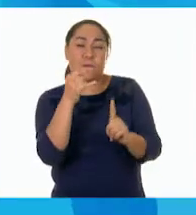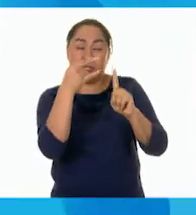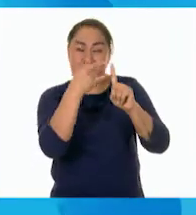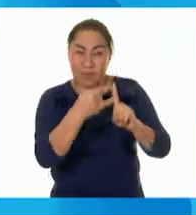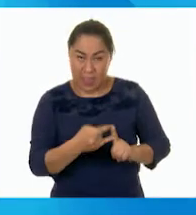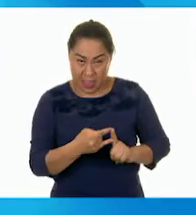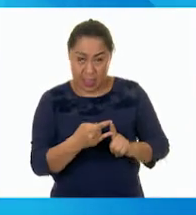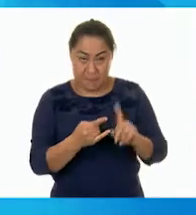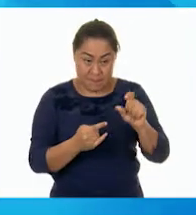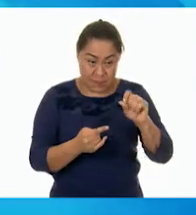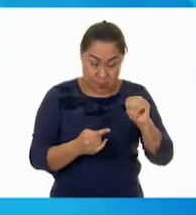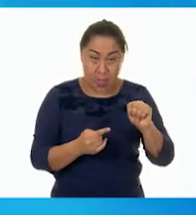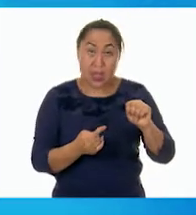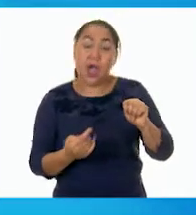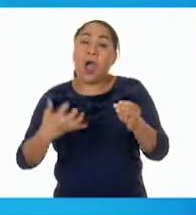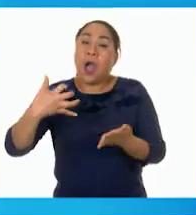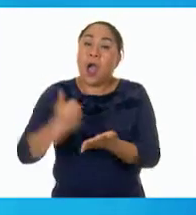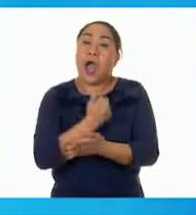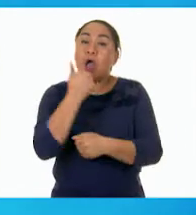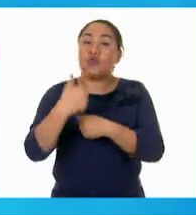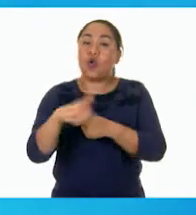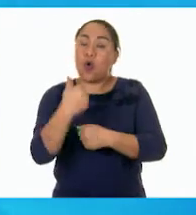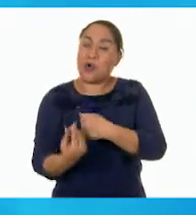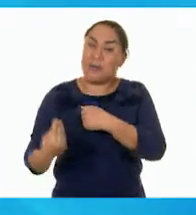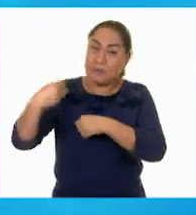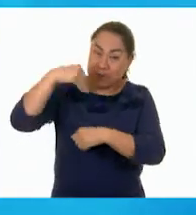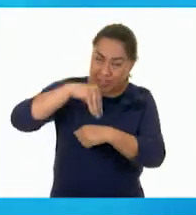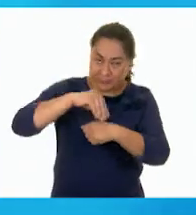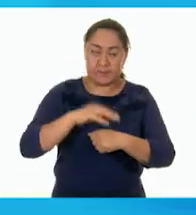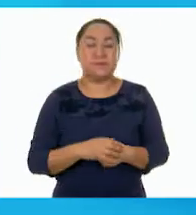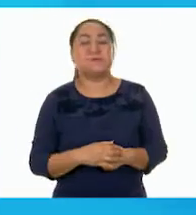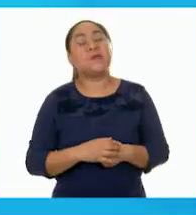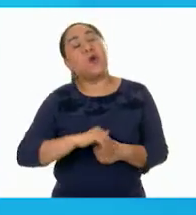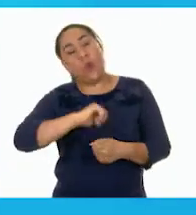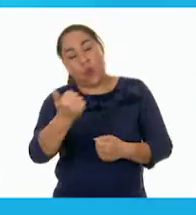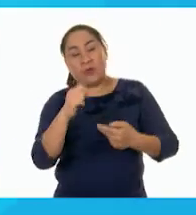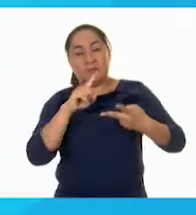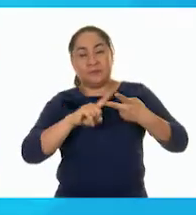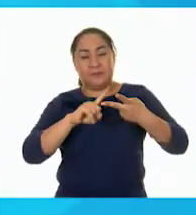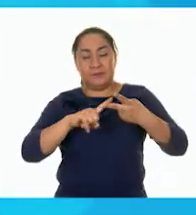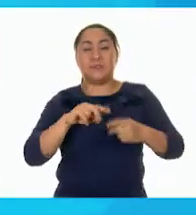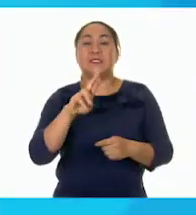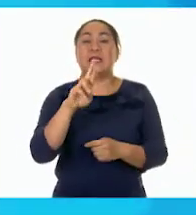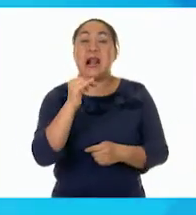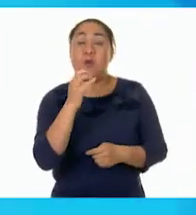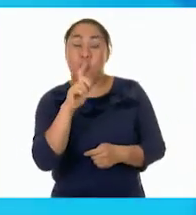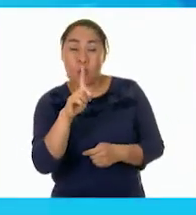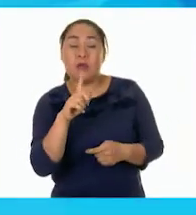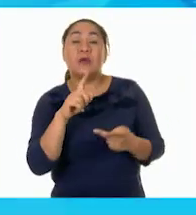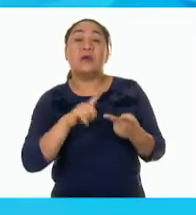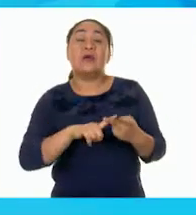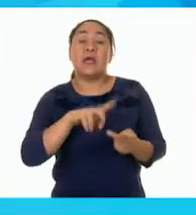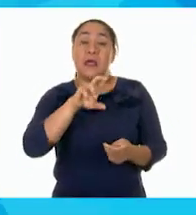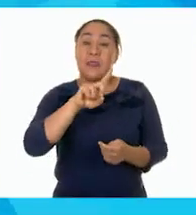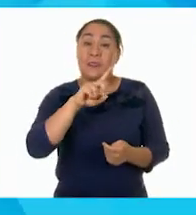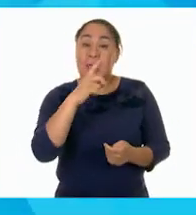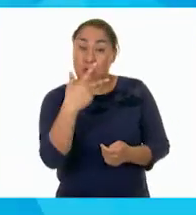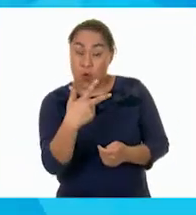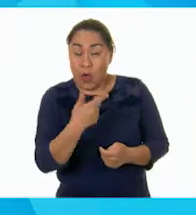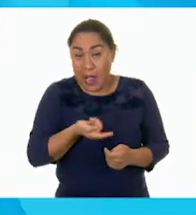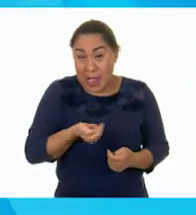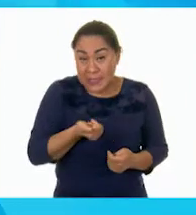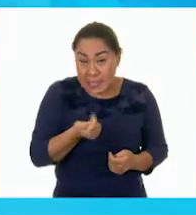12 más. Luego tenemos a el caso de Raúl que tenía 38 canicas